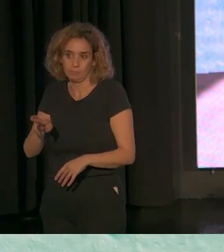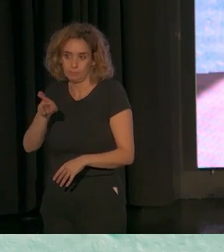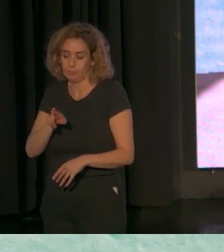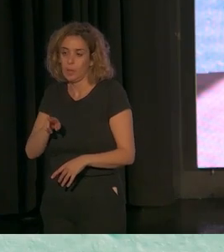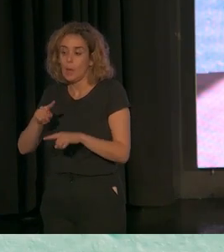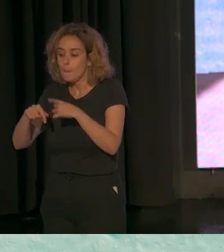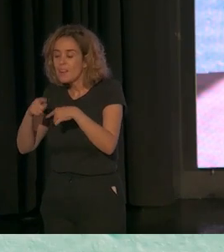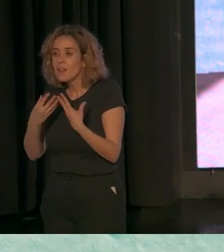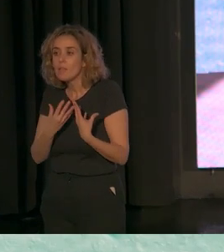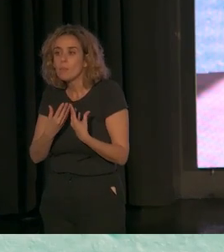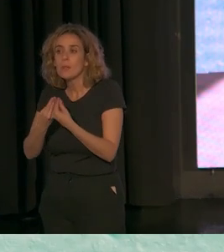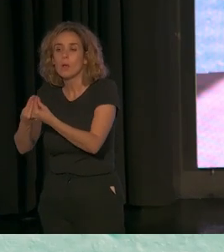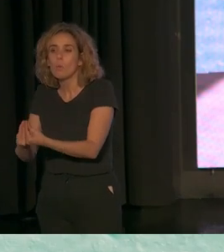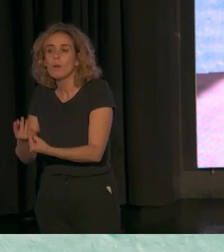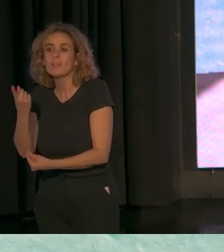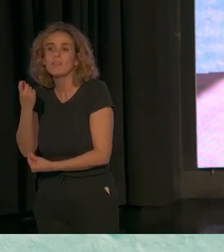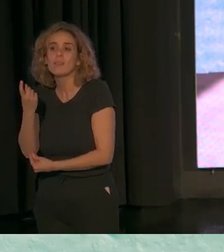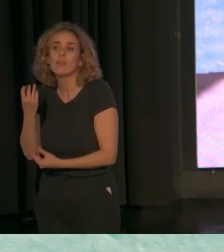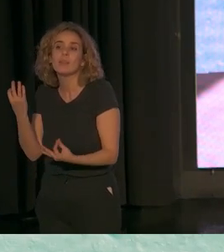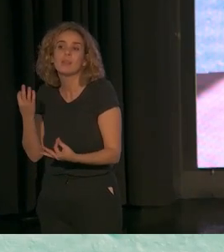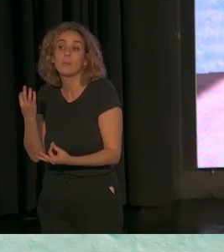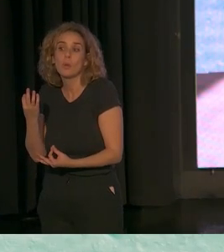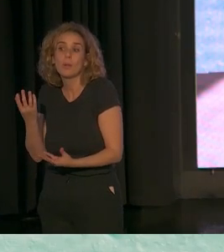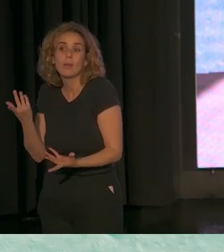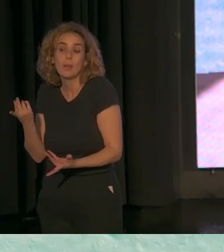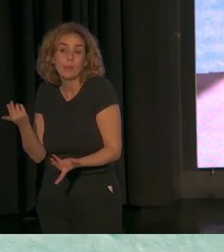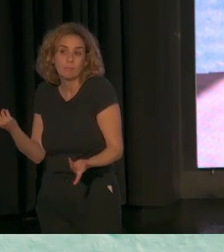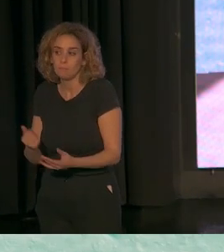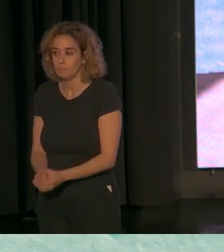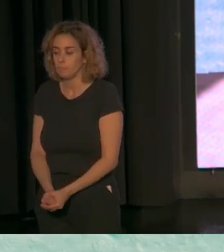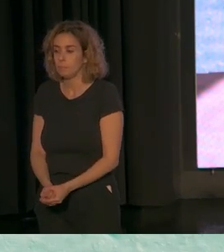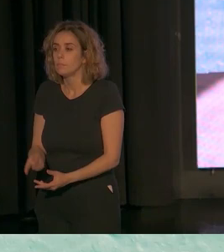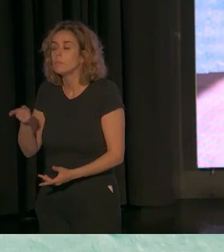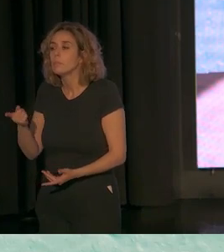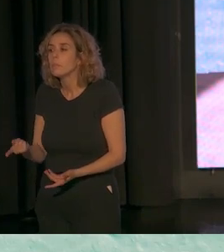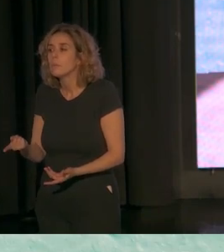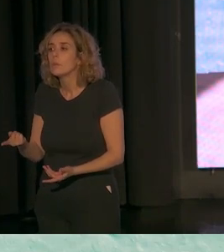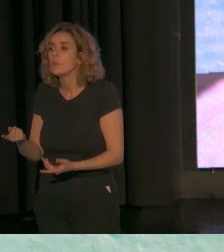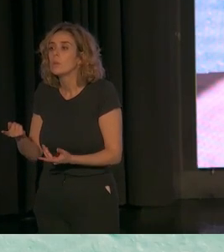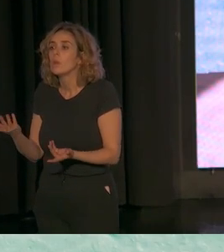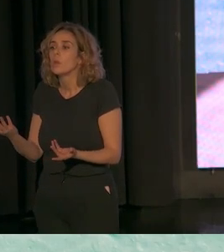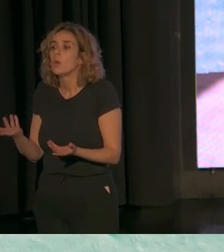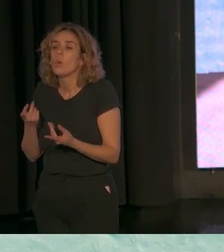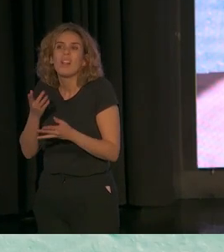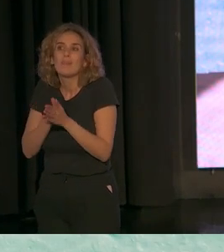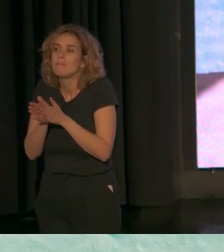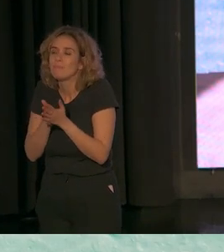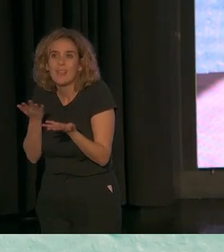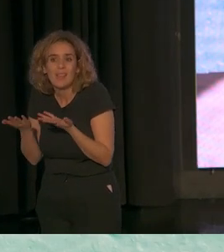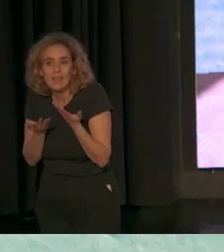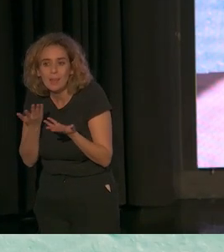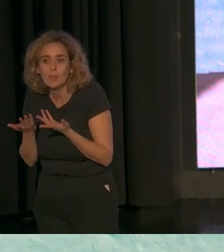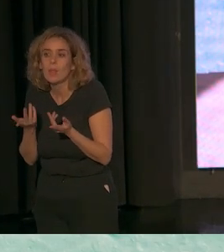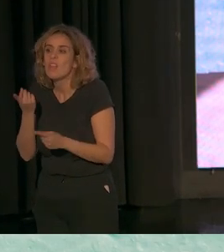Para acompañarlas necesitamos saber dónde quieren ir. Es decir, cuáles pueden ser sus inquietudes, cuáles pueden ser